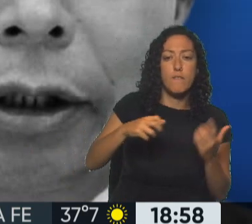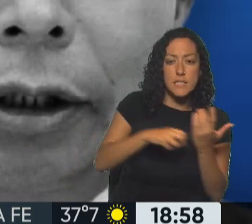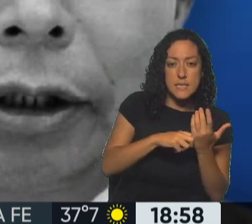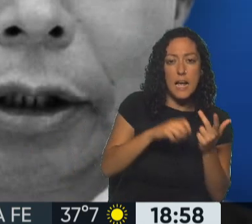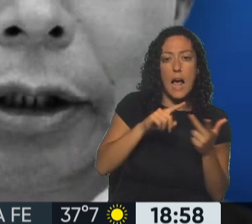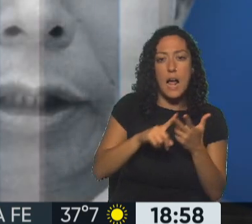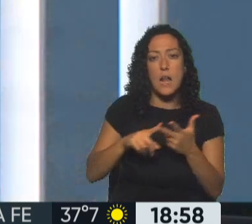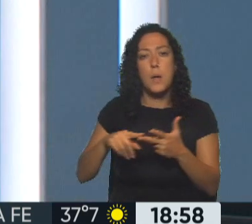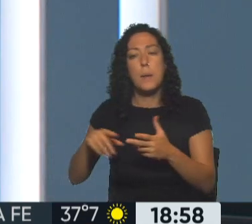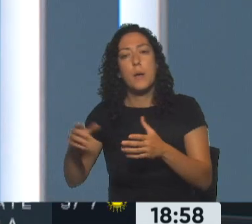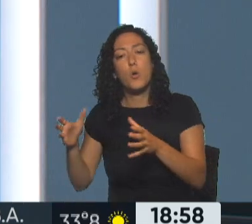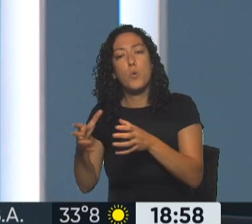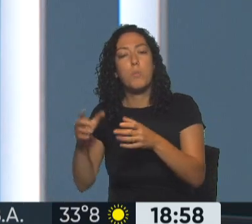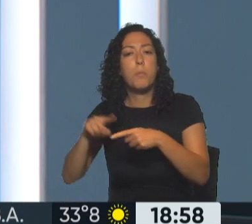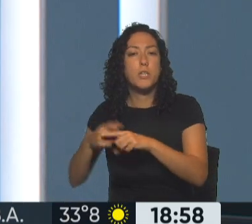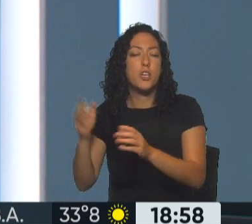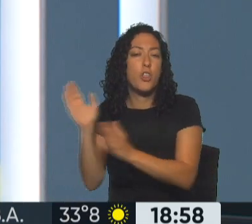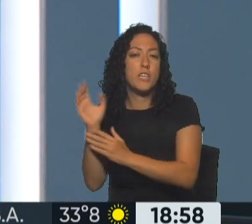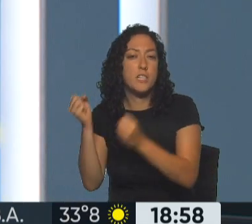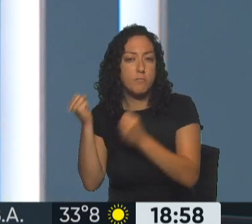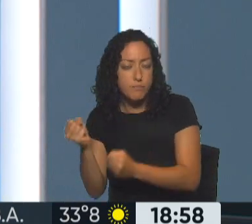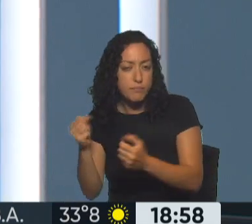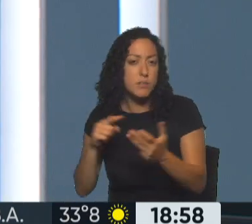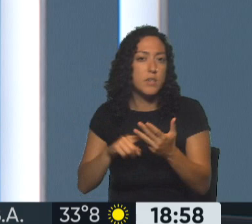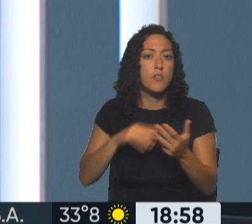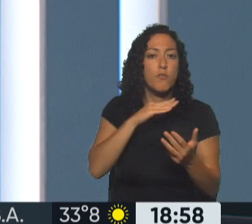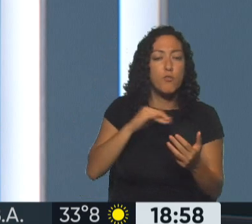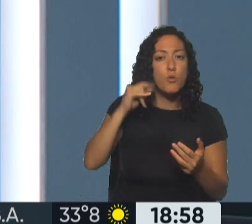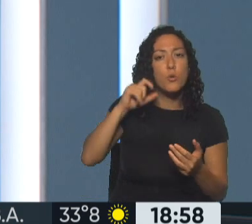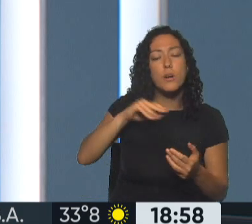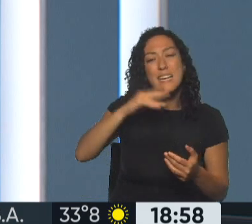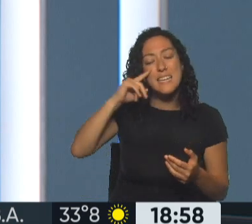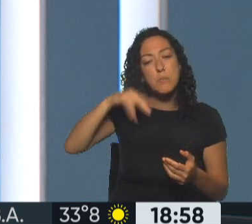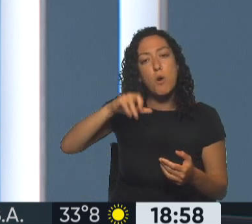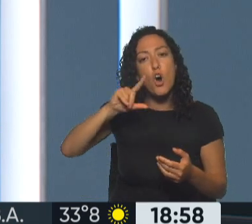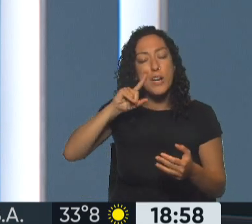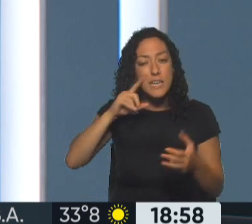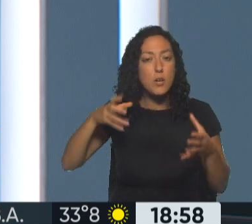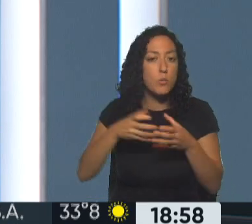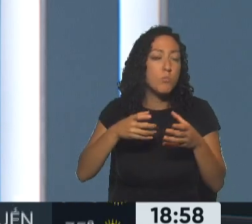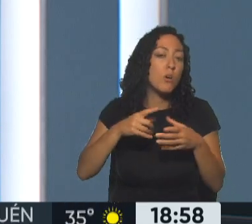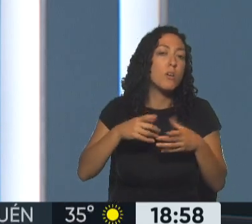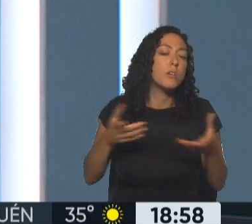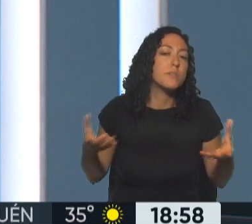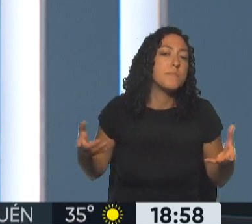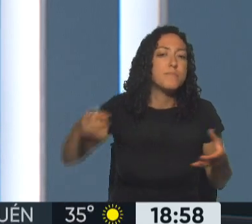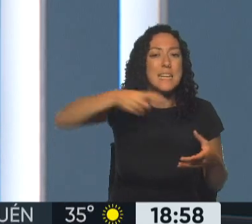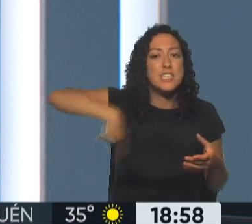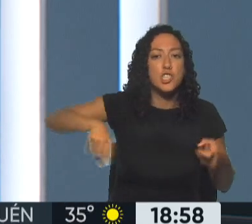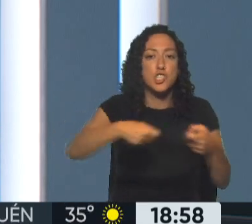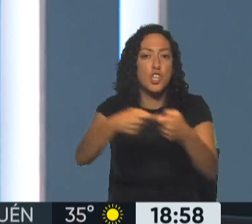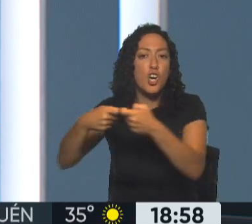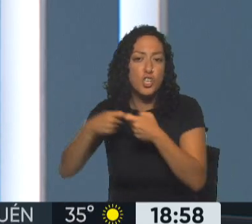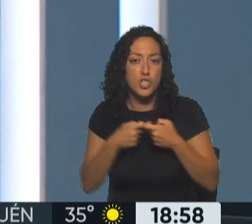todo el Fujimorismo, en lo que Pedro Castillo sostiene que es un complot. Y lo cierto es que Dina Boluarte gobierna en este momento con el